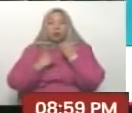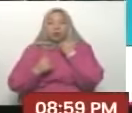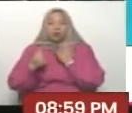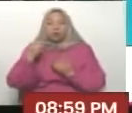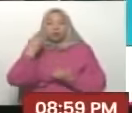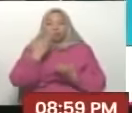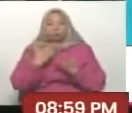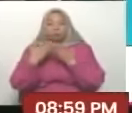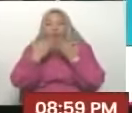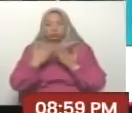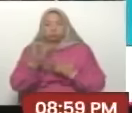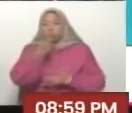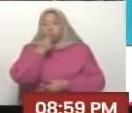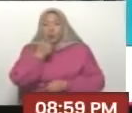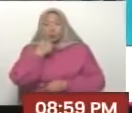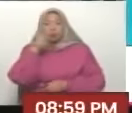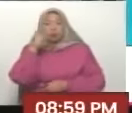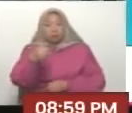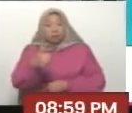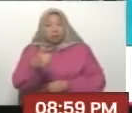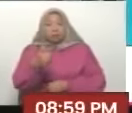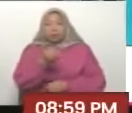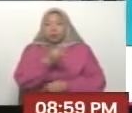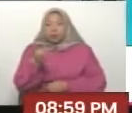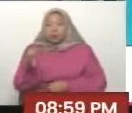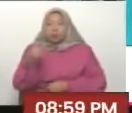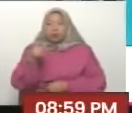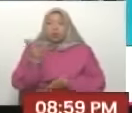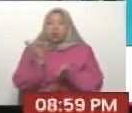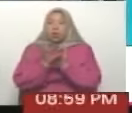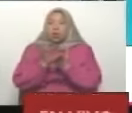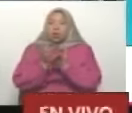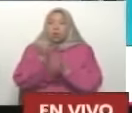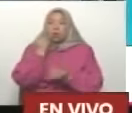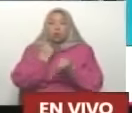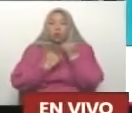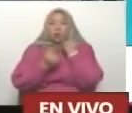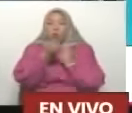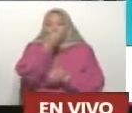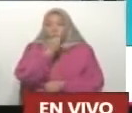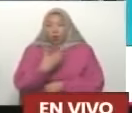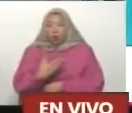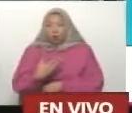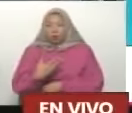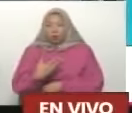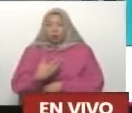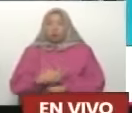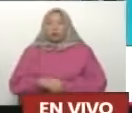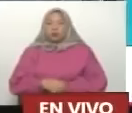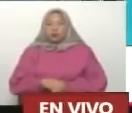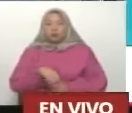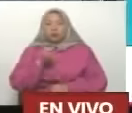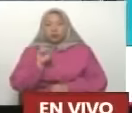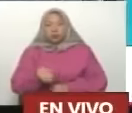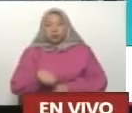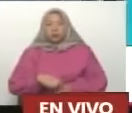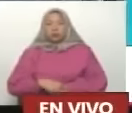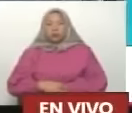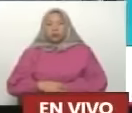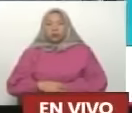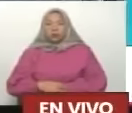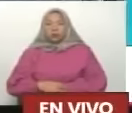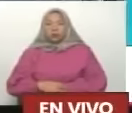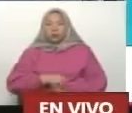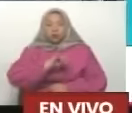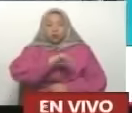Me parece extraordinario. En Venezuela hay escuelas de idiomas muy buenos, ¿verdad? En la